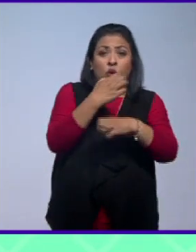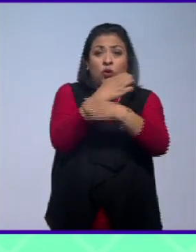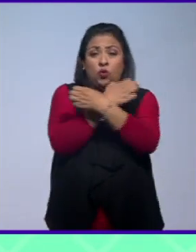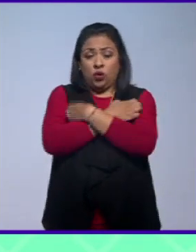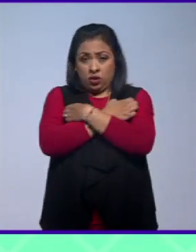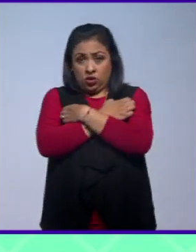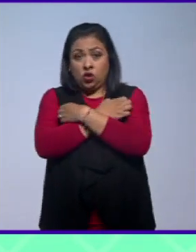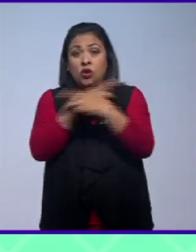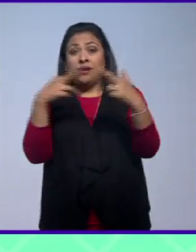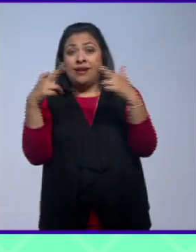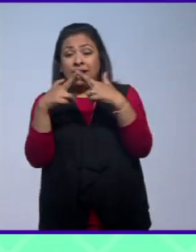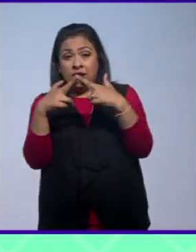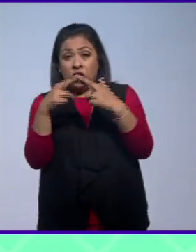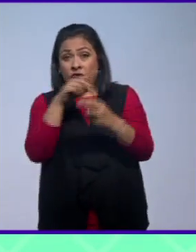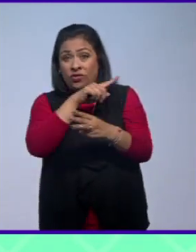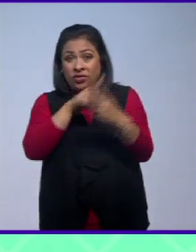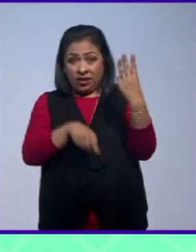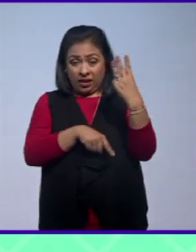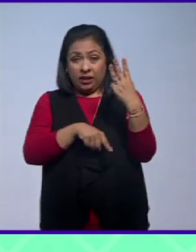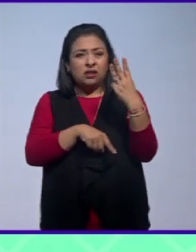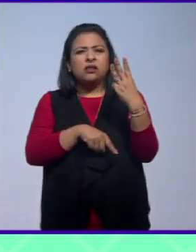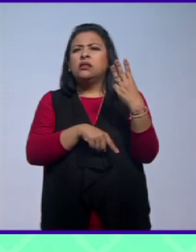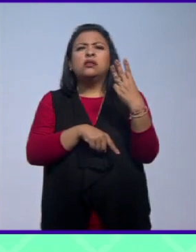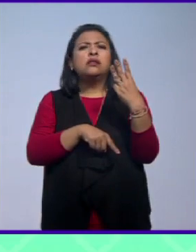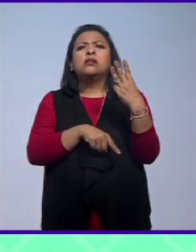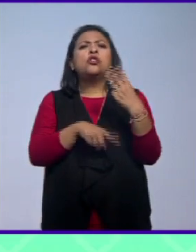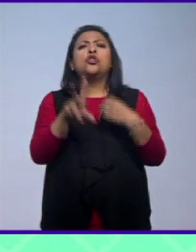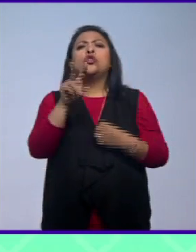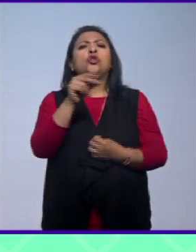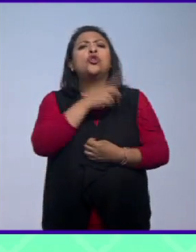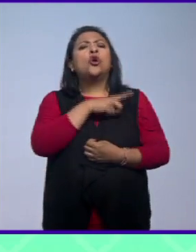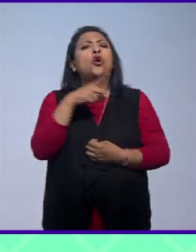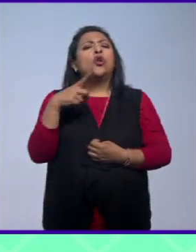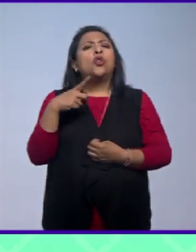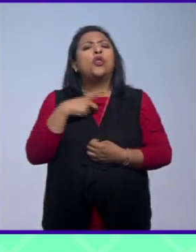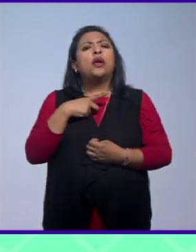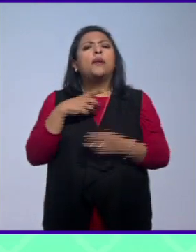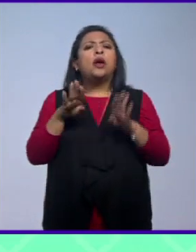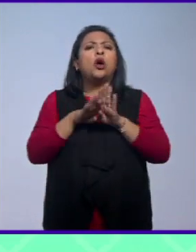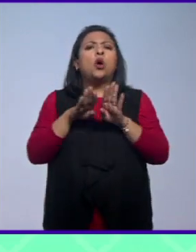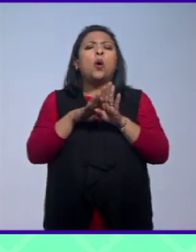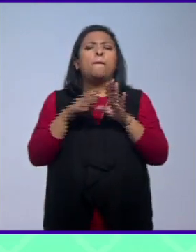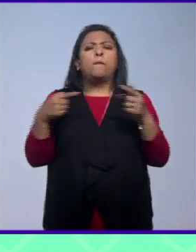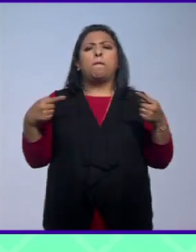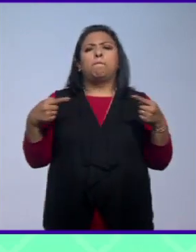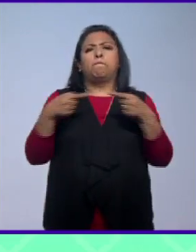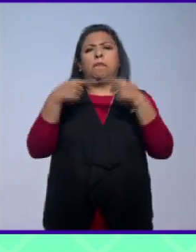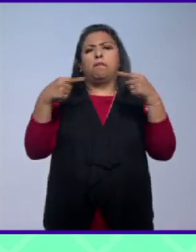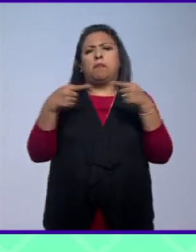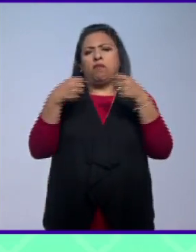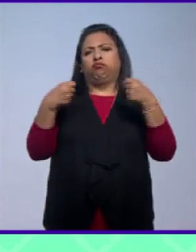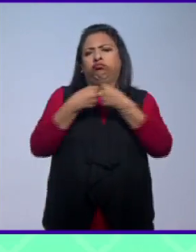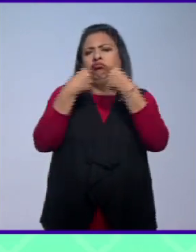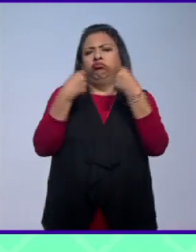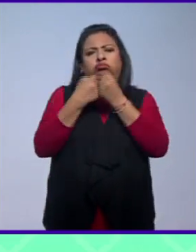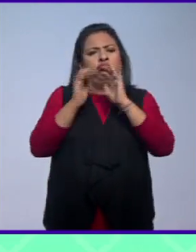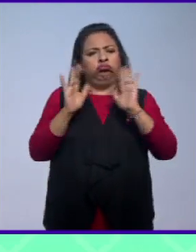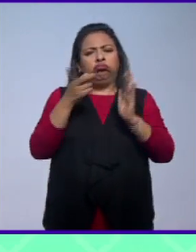y religión no son ni deben ser posiciones encontradas, sino de